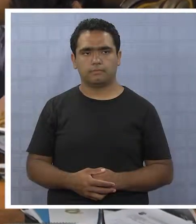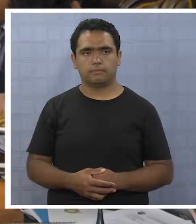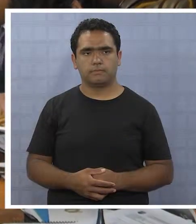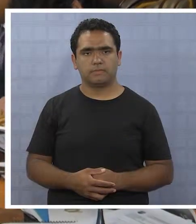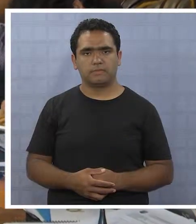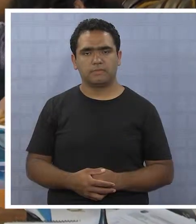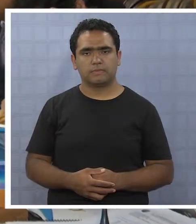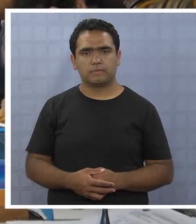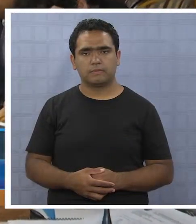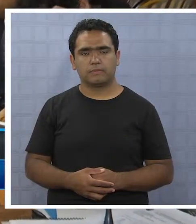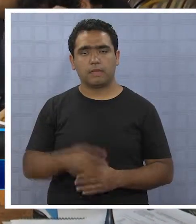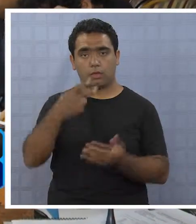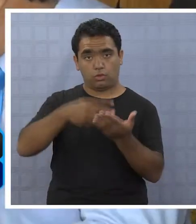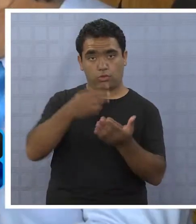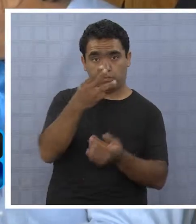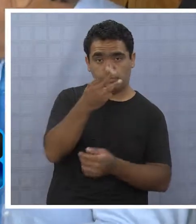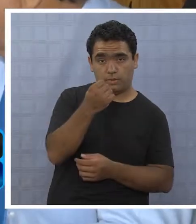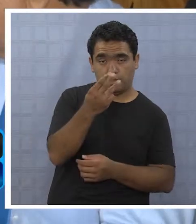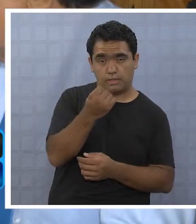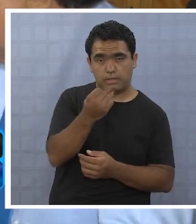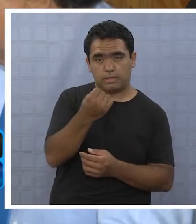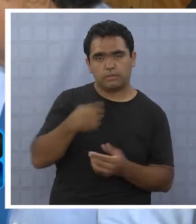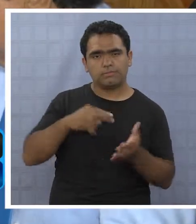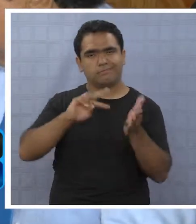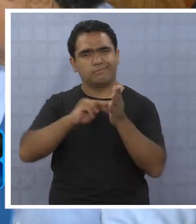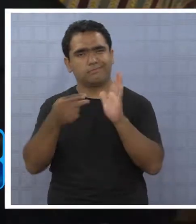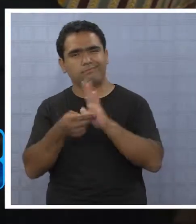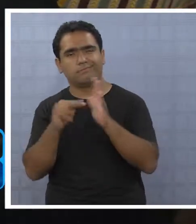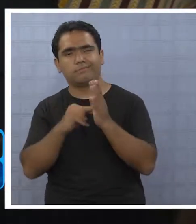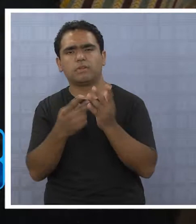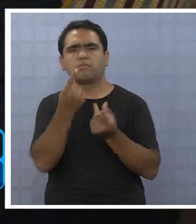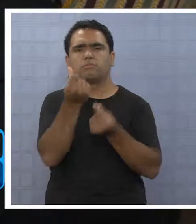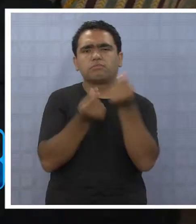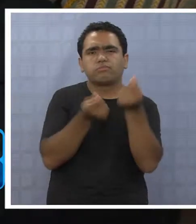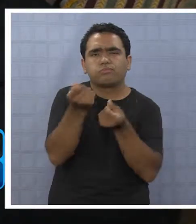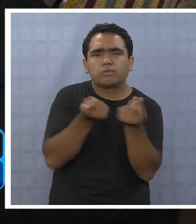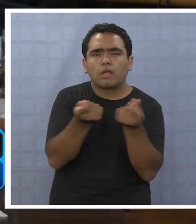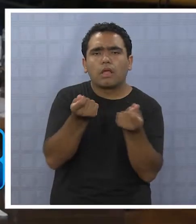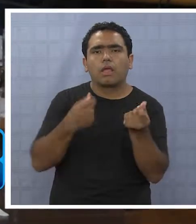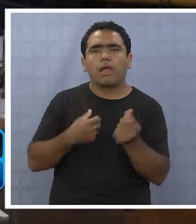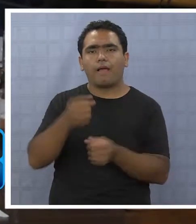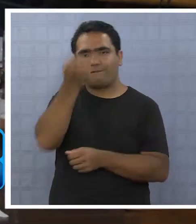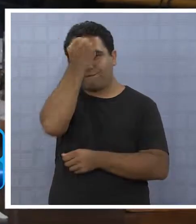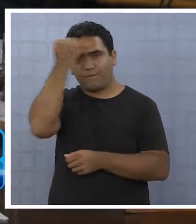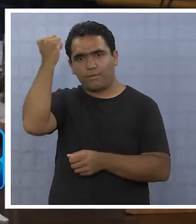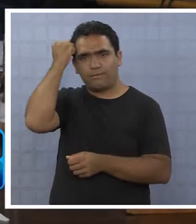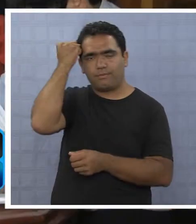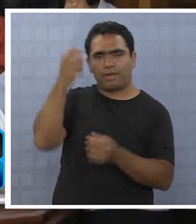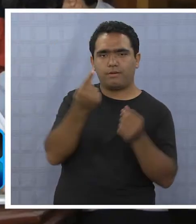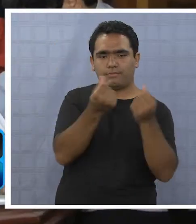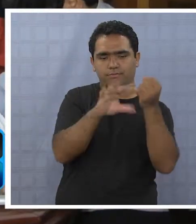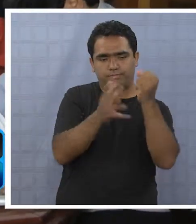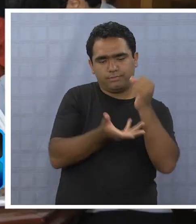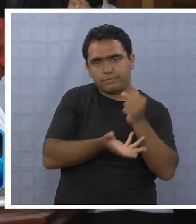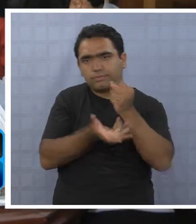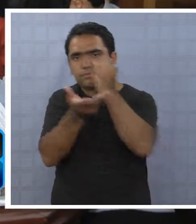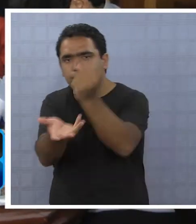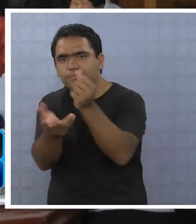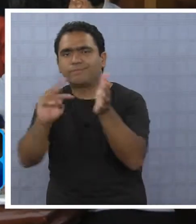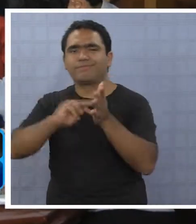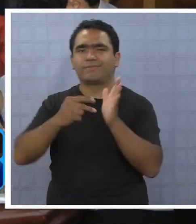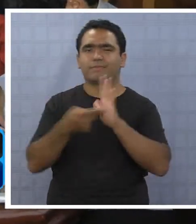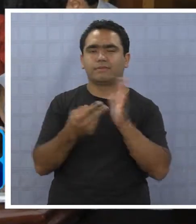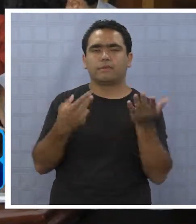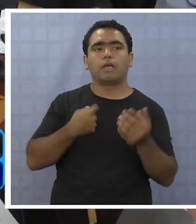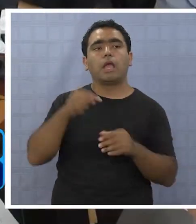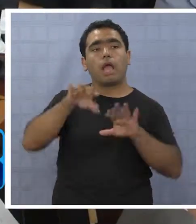A pesar que el 2013 se generó una disputa por el monto de subvención que recibe el Cuerpo de Bomberos de Iquique de parte de la Municipalidad, esta semana